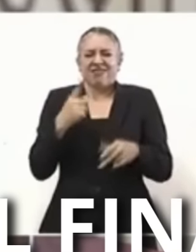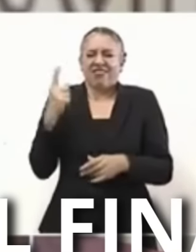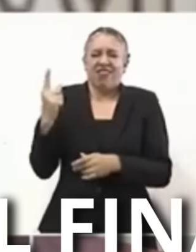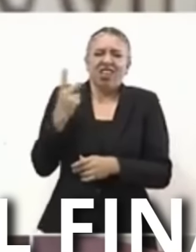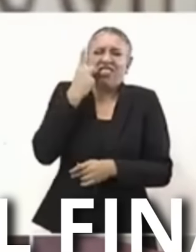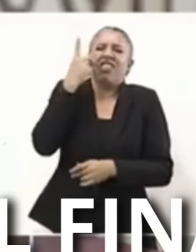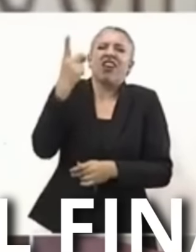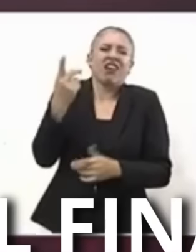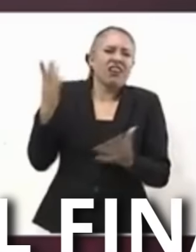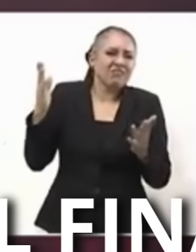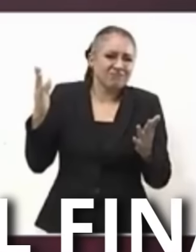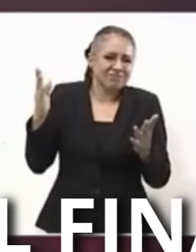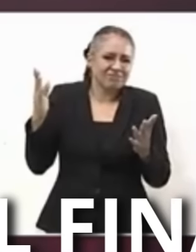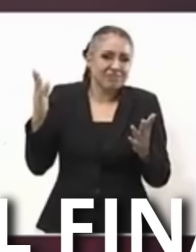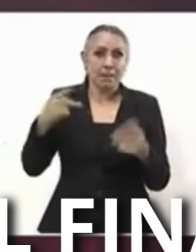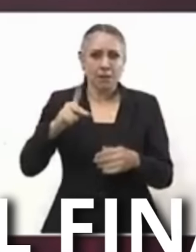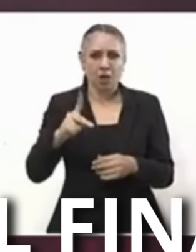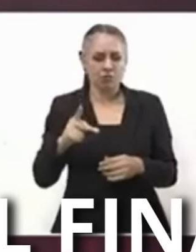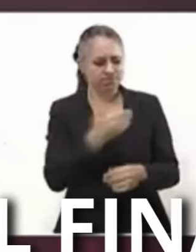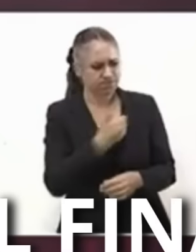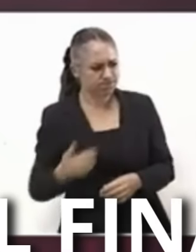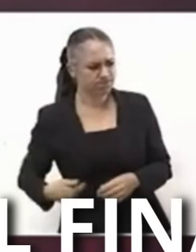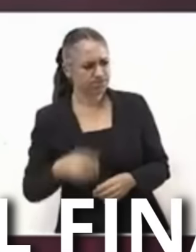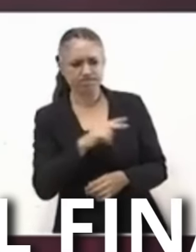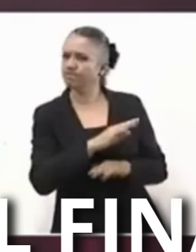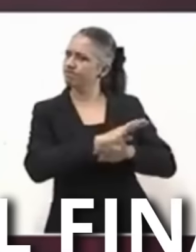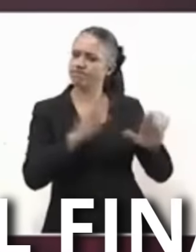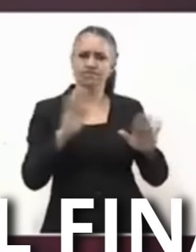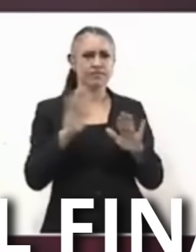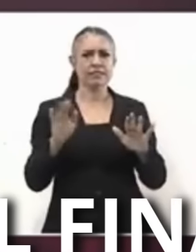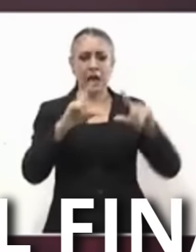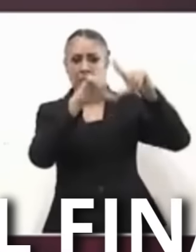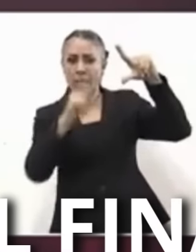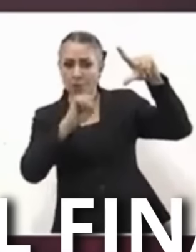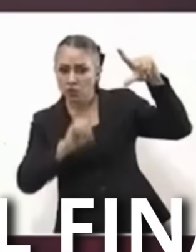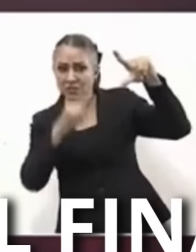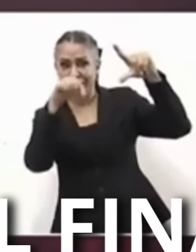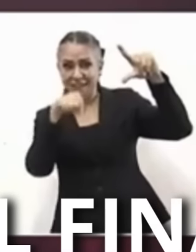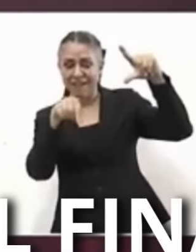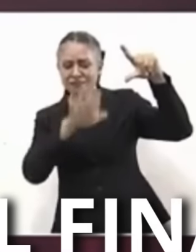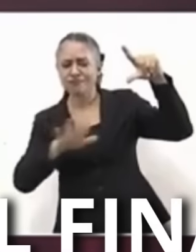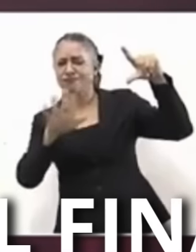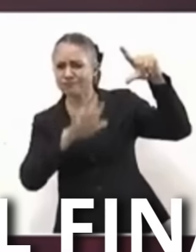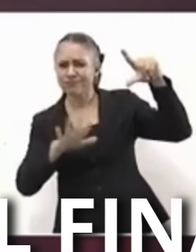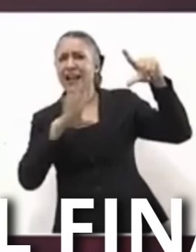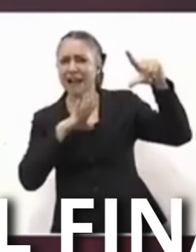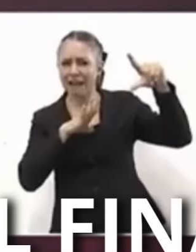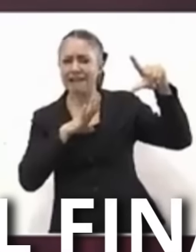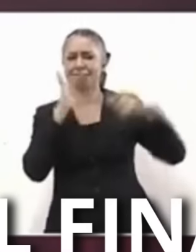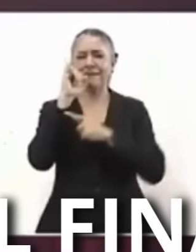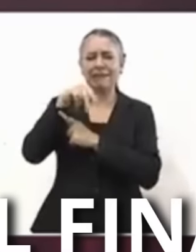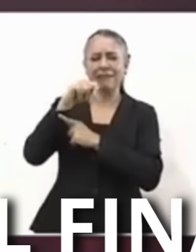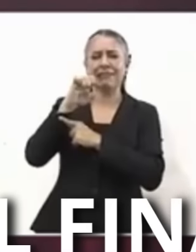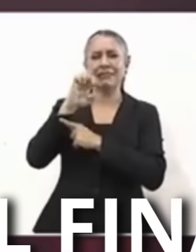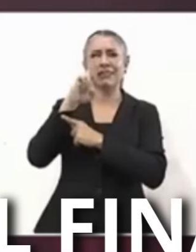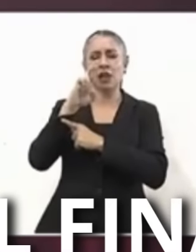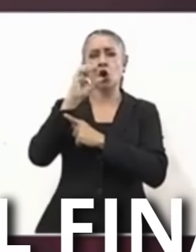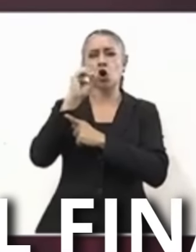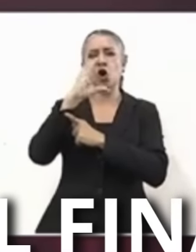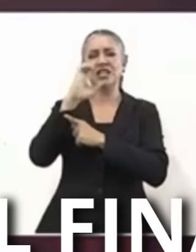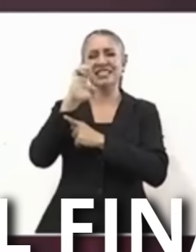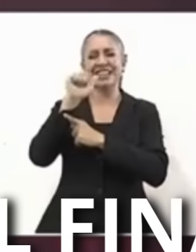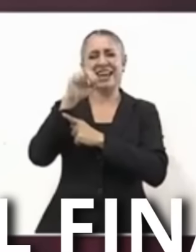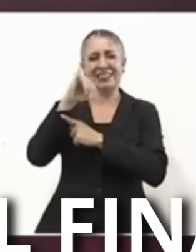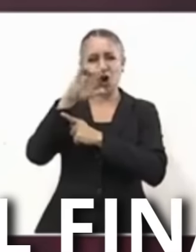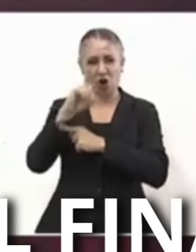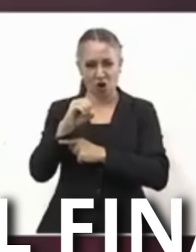El presidente Ya los recuperó En el sur Sureste El interoceánico ¿Cuál otro? El tren